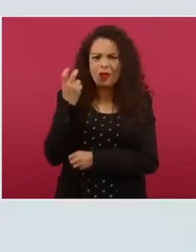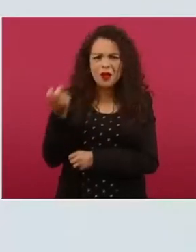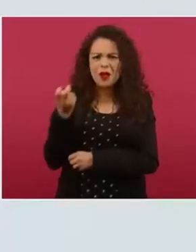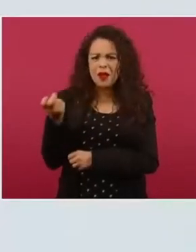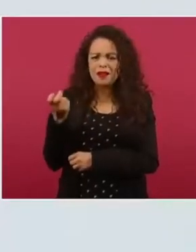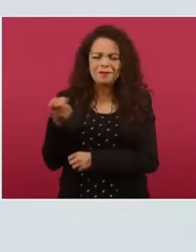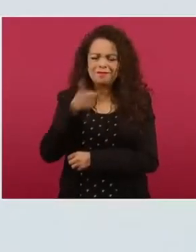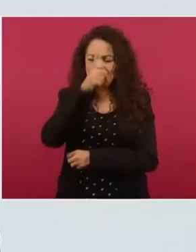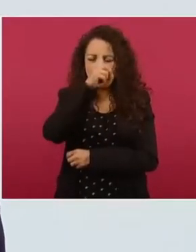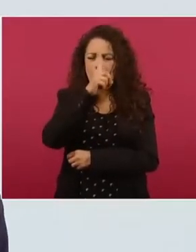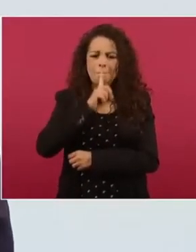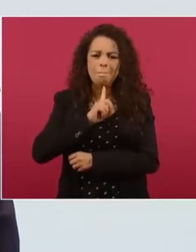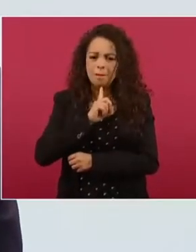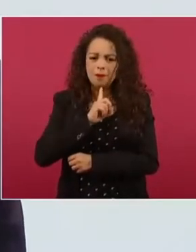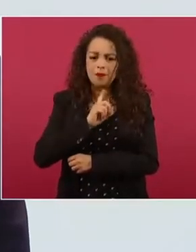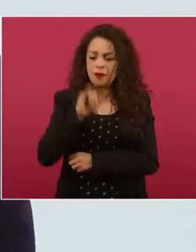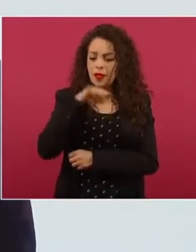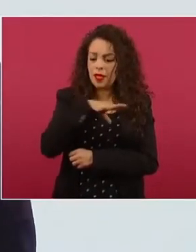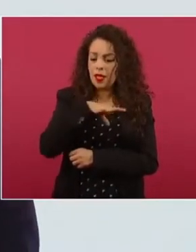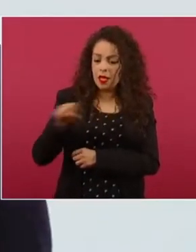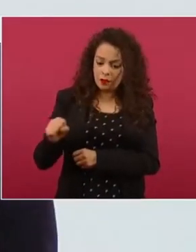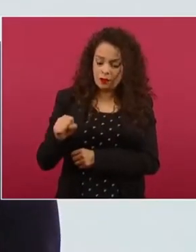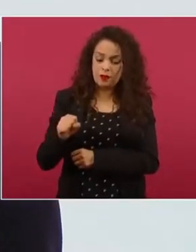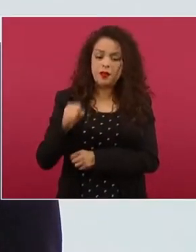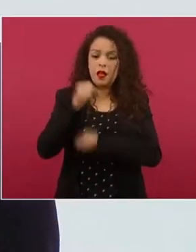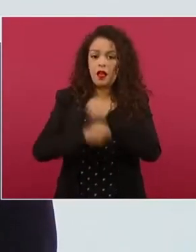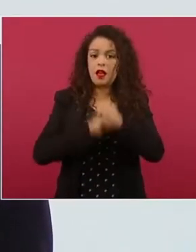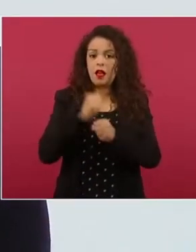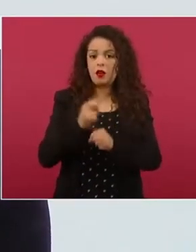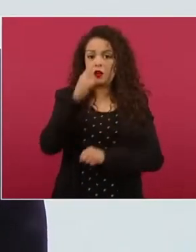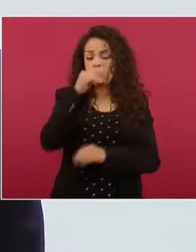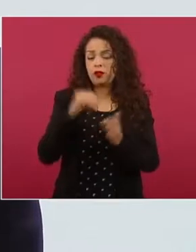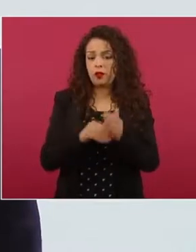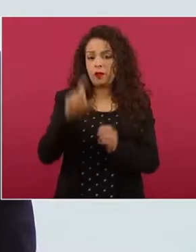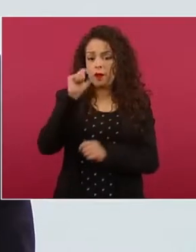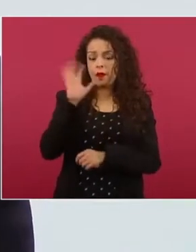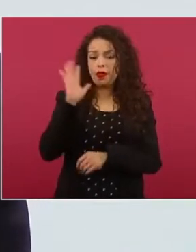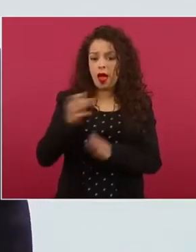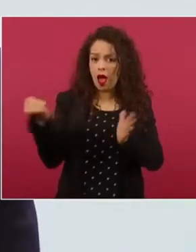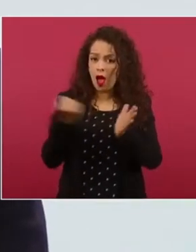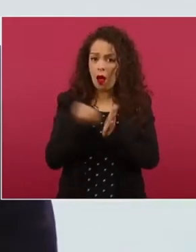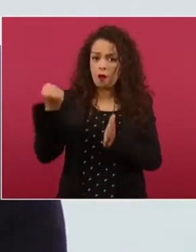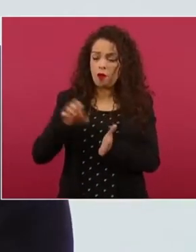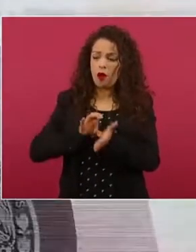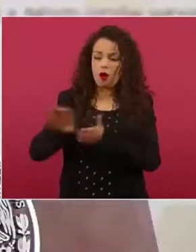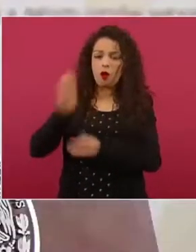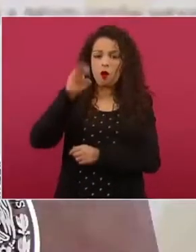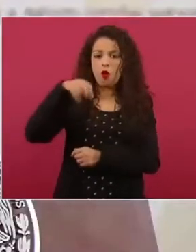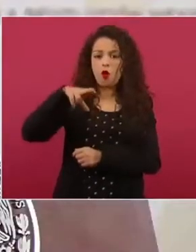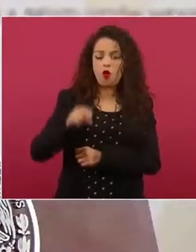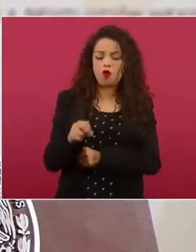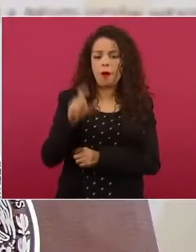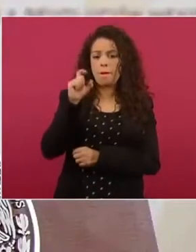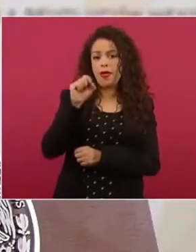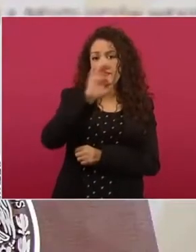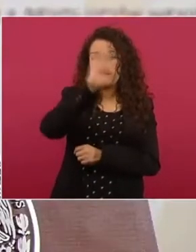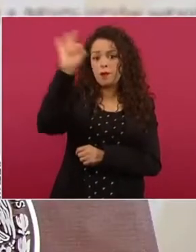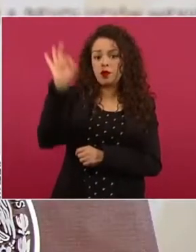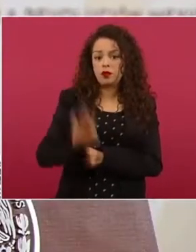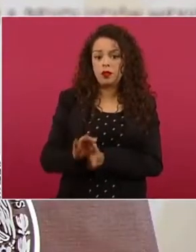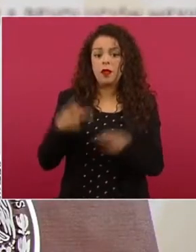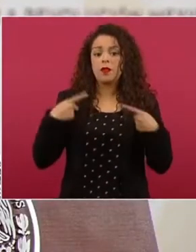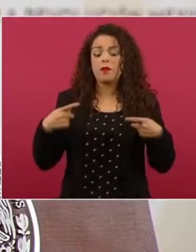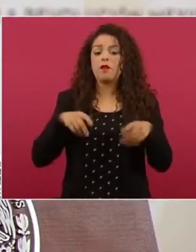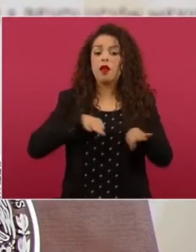El IMSS aprobó en 2020 un bono de hasta 20 por ciento para personal que ha trabajado en la atención